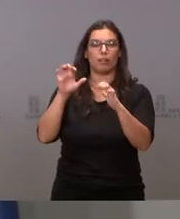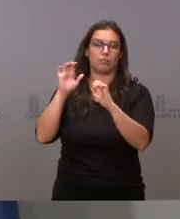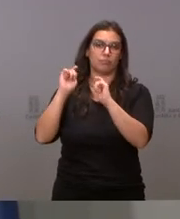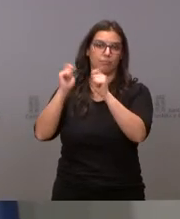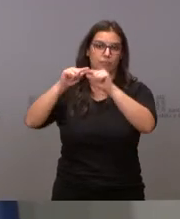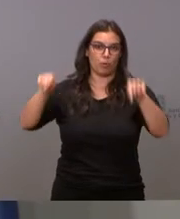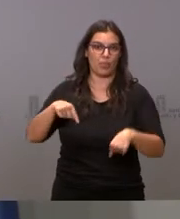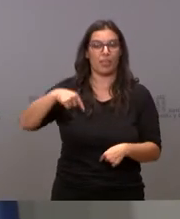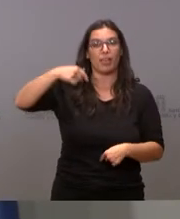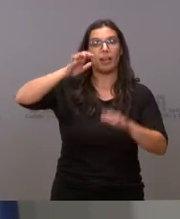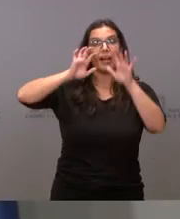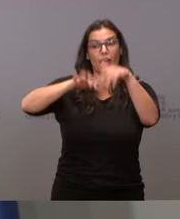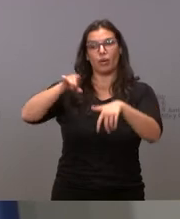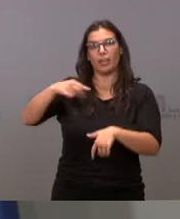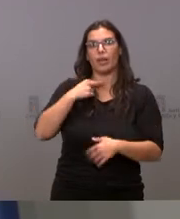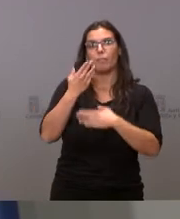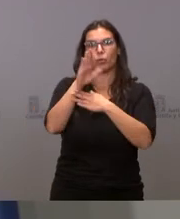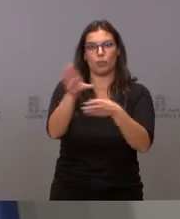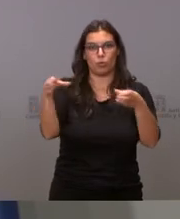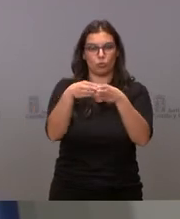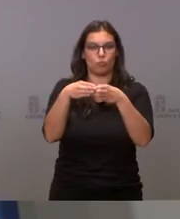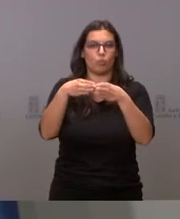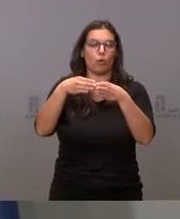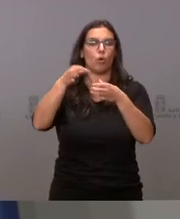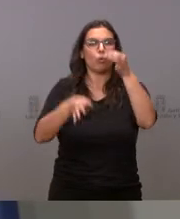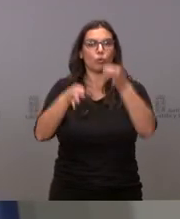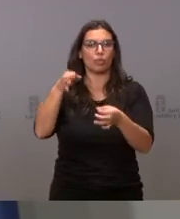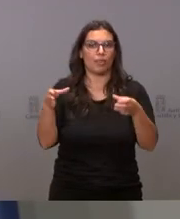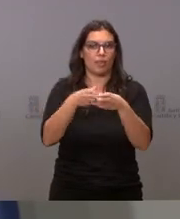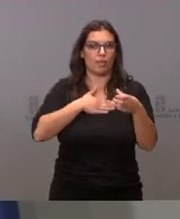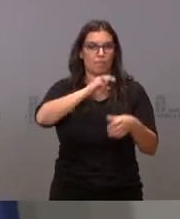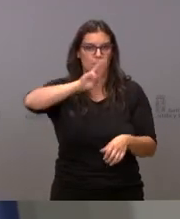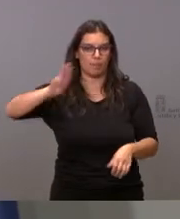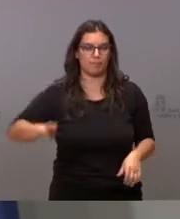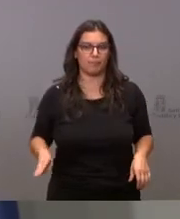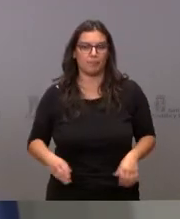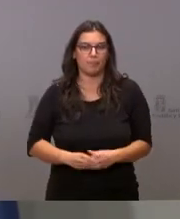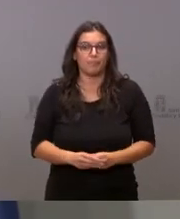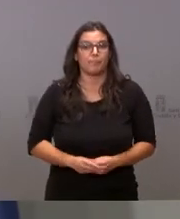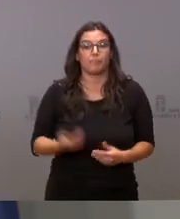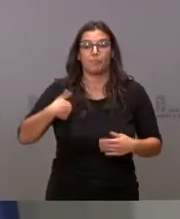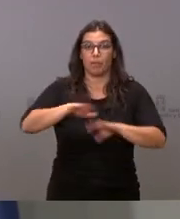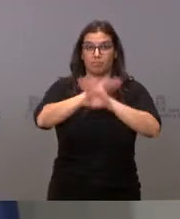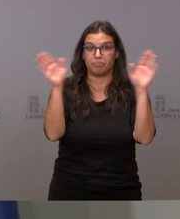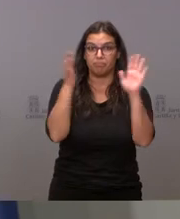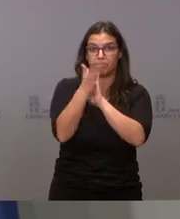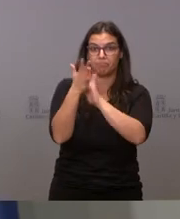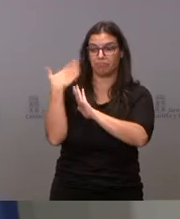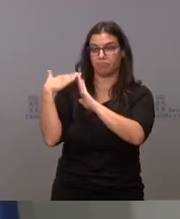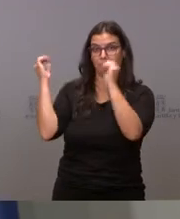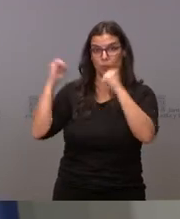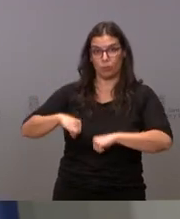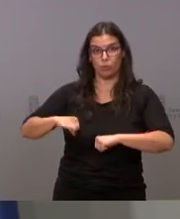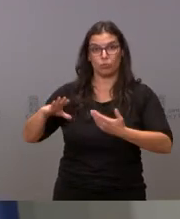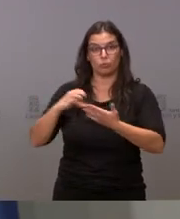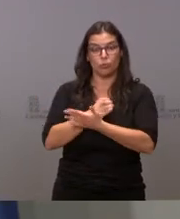donde ejerció como portavoz de justicia del Grupo Popular. Con esto finalizamos los acuerdos